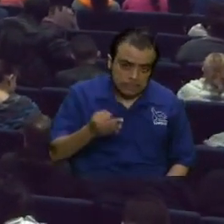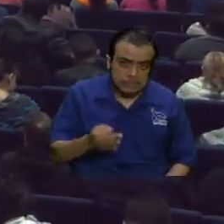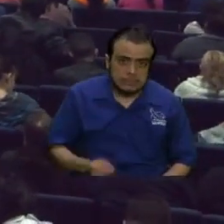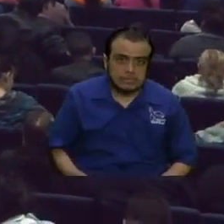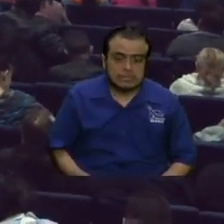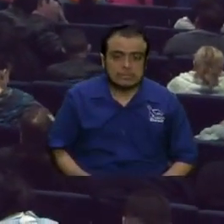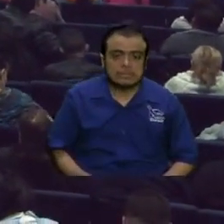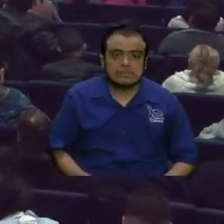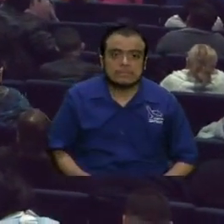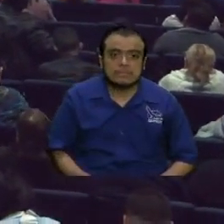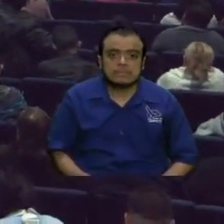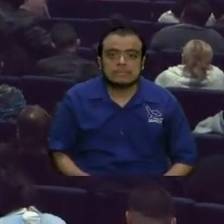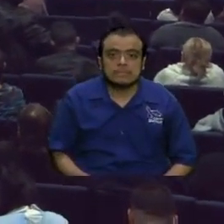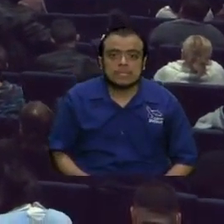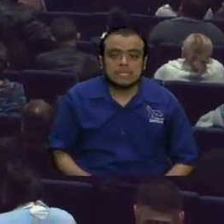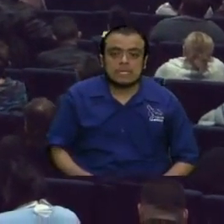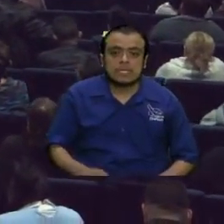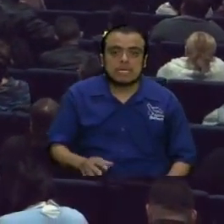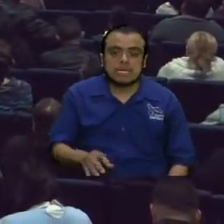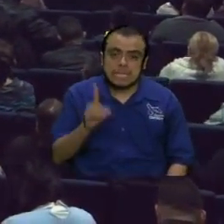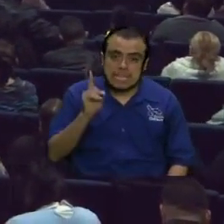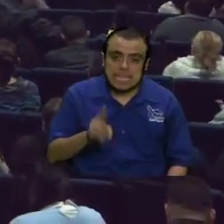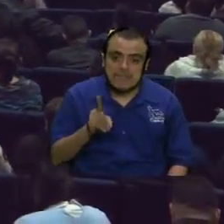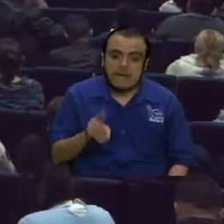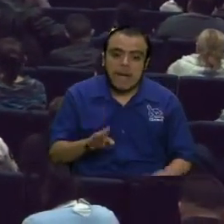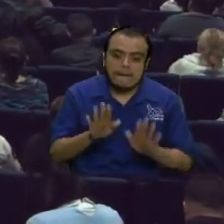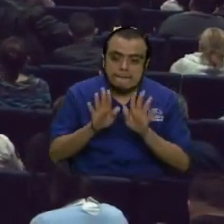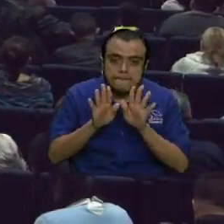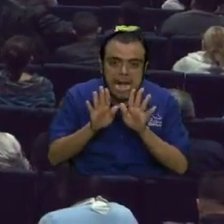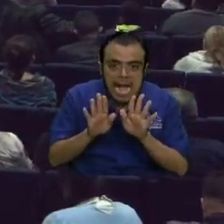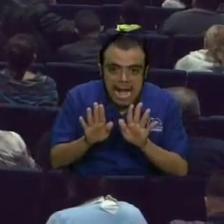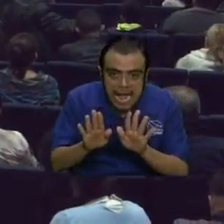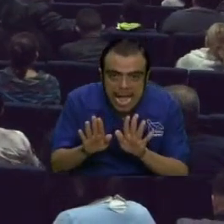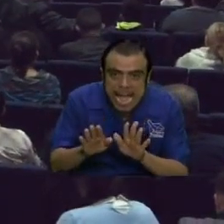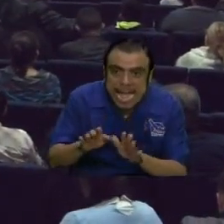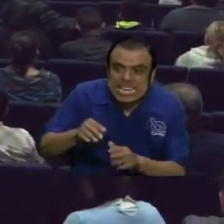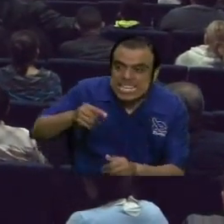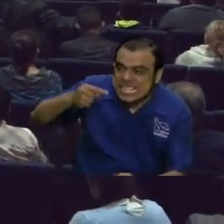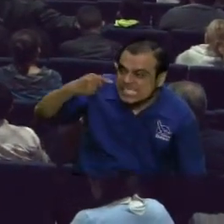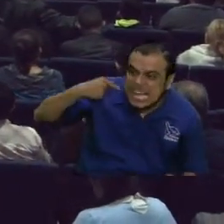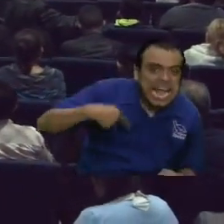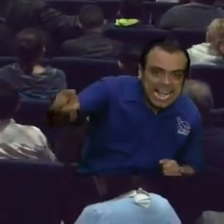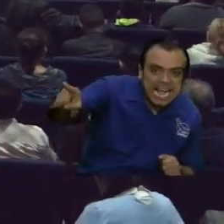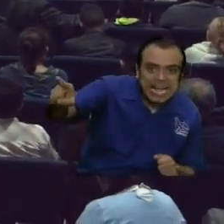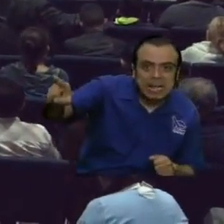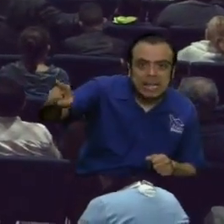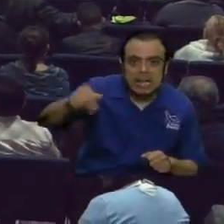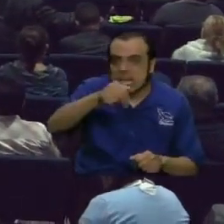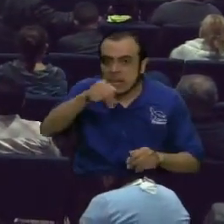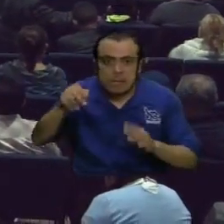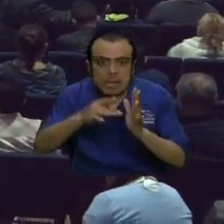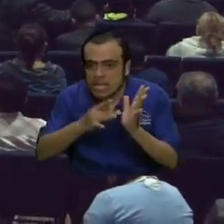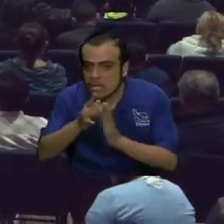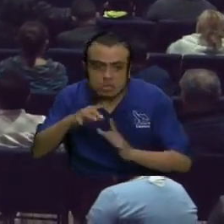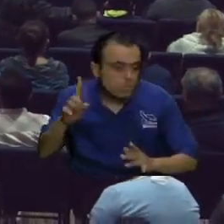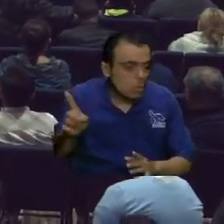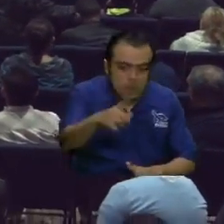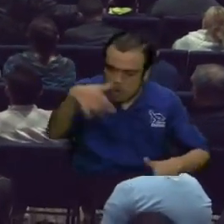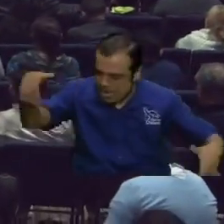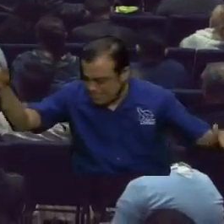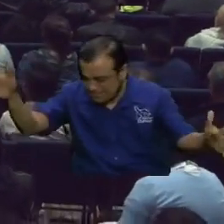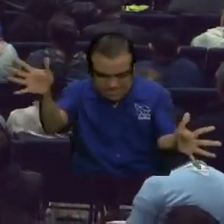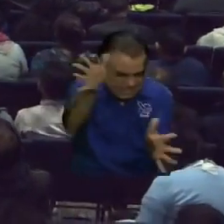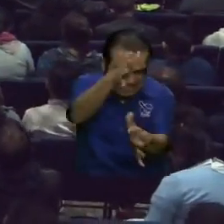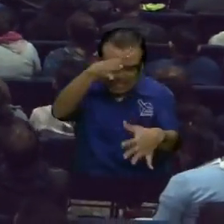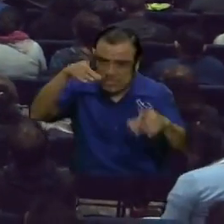debemos de pararnos y de reprender en el nombre de Jesús todo viento de doctrina